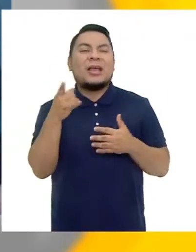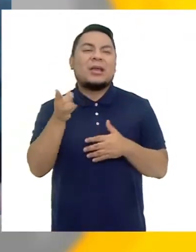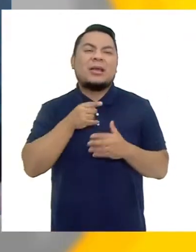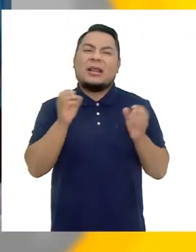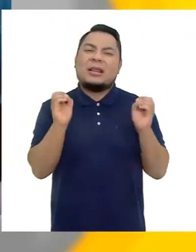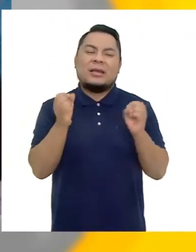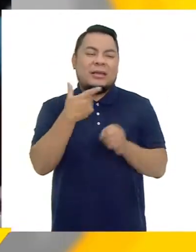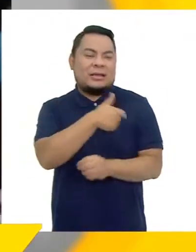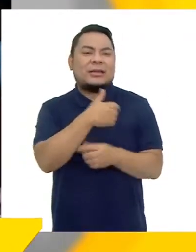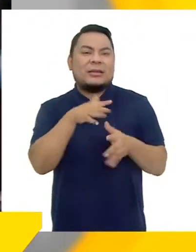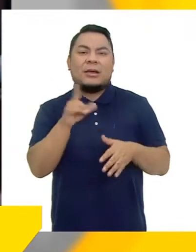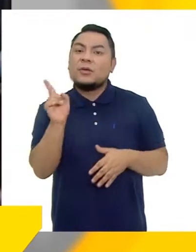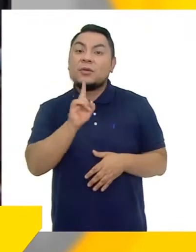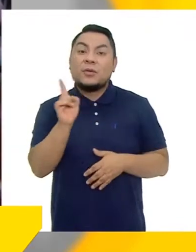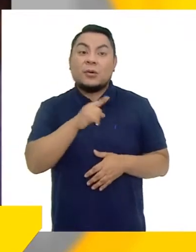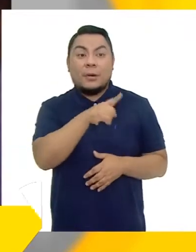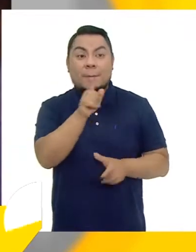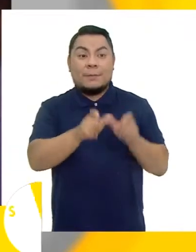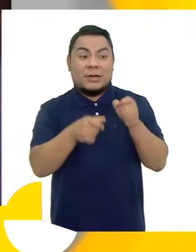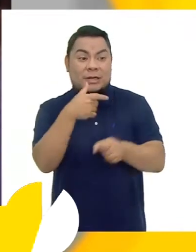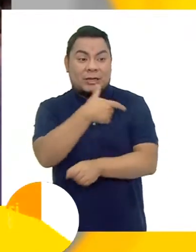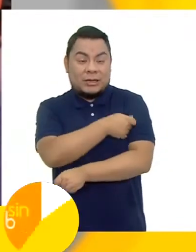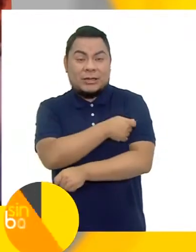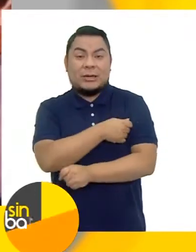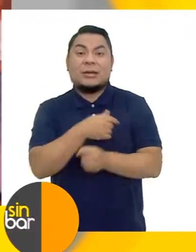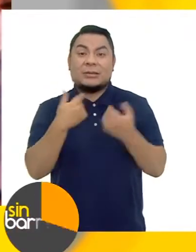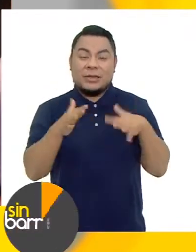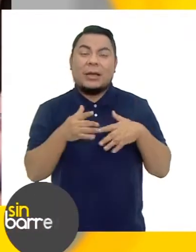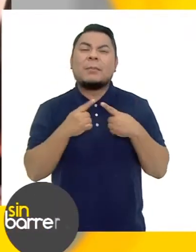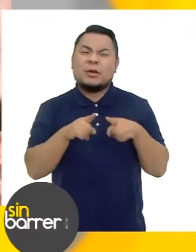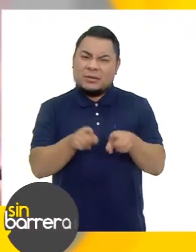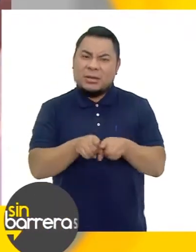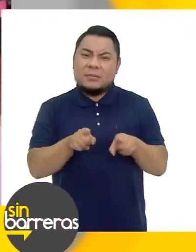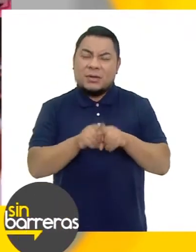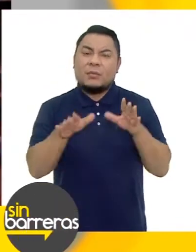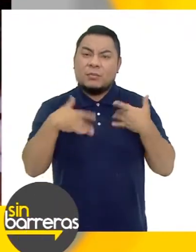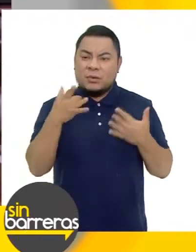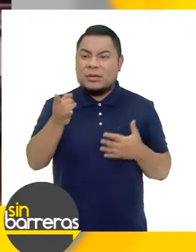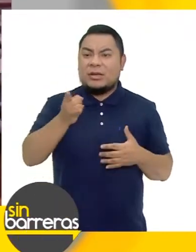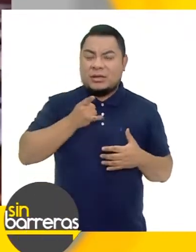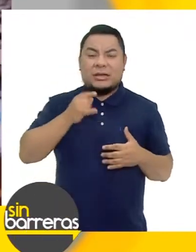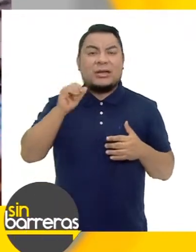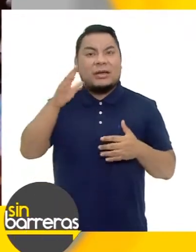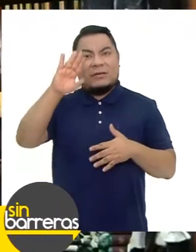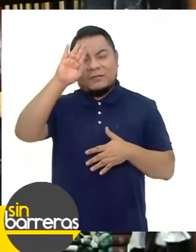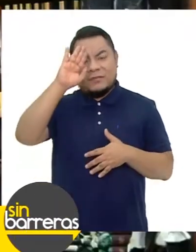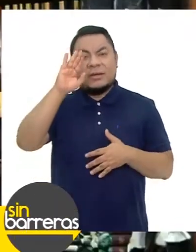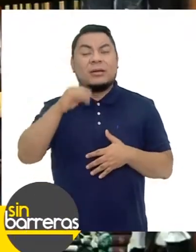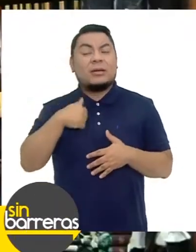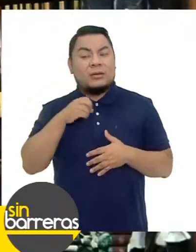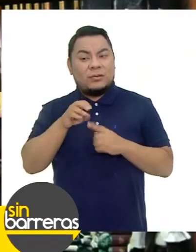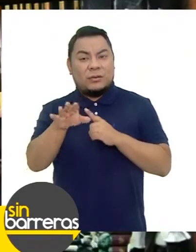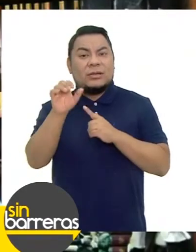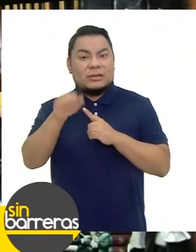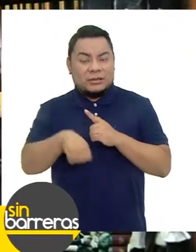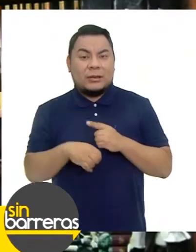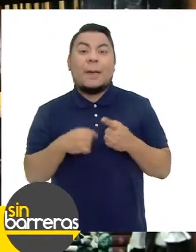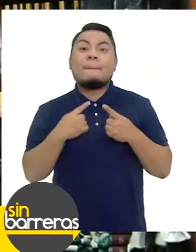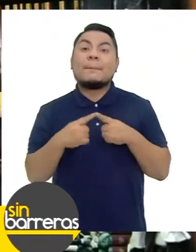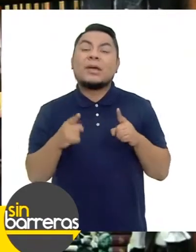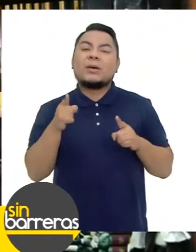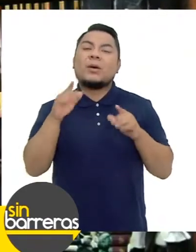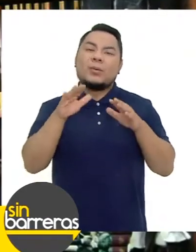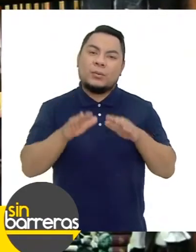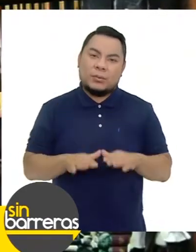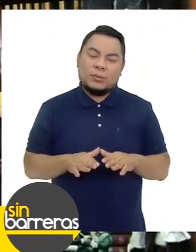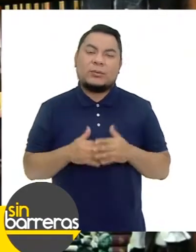no se van a contagiar Las personas que están vacunadas También se pueden contagiar Y también pueden contagiar Quizás si se reúnen